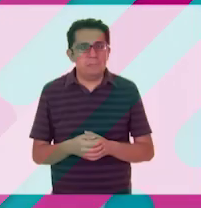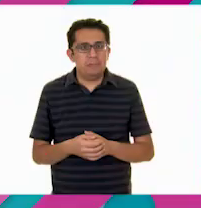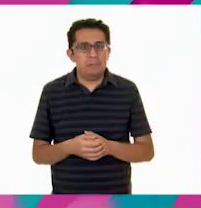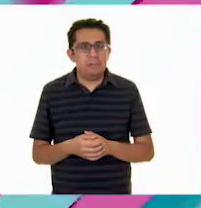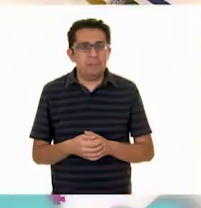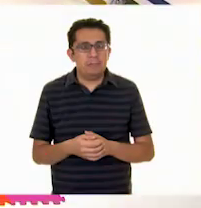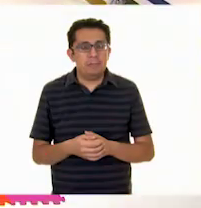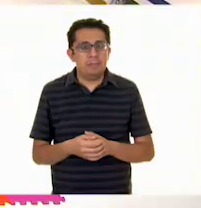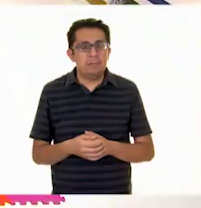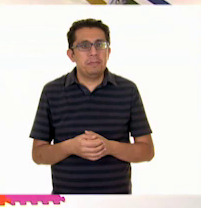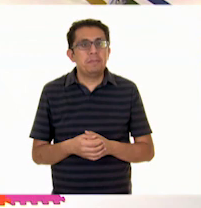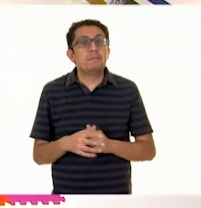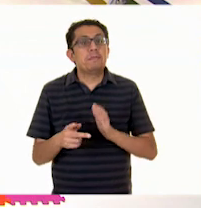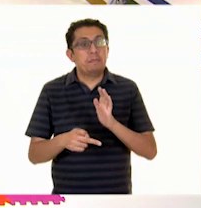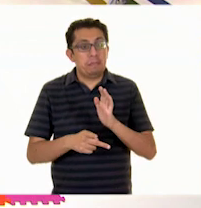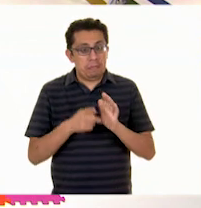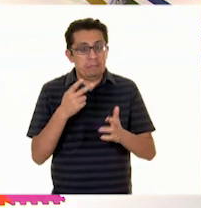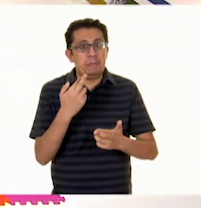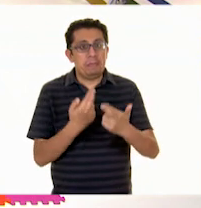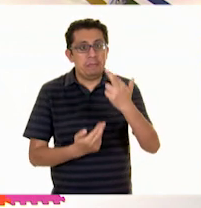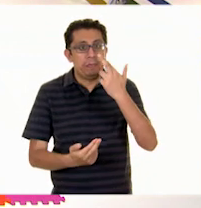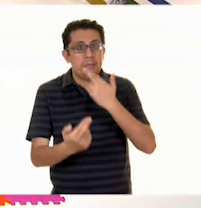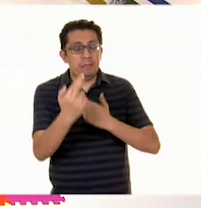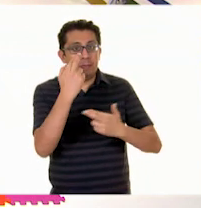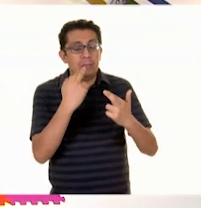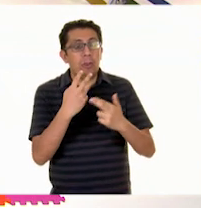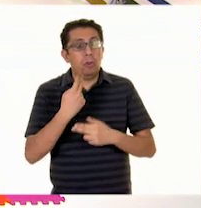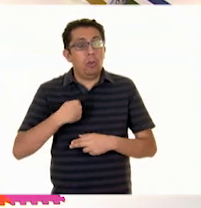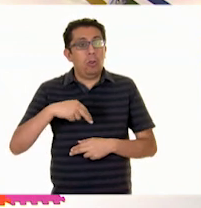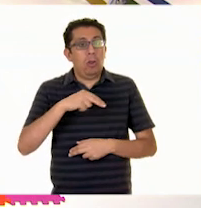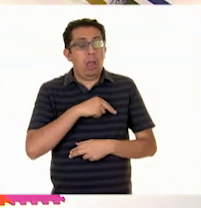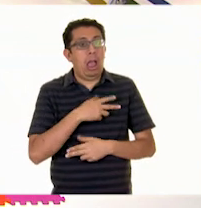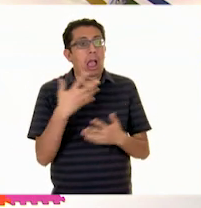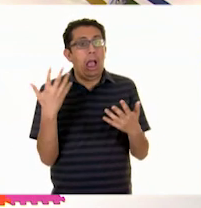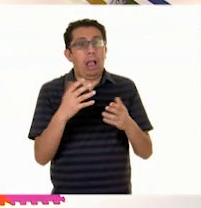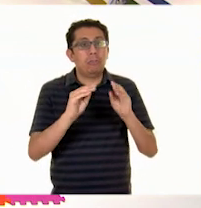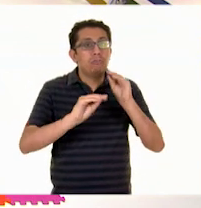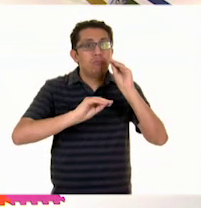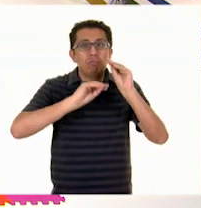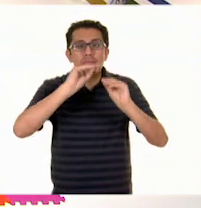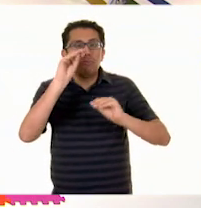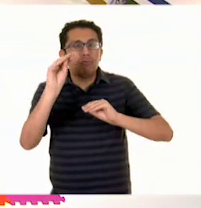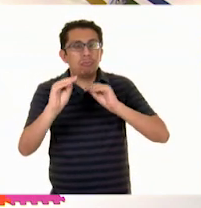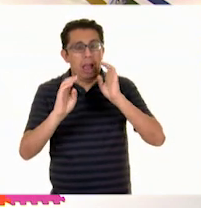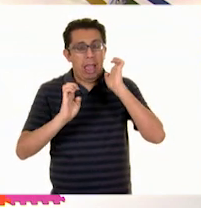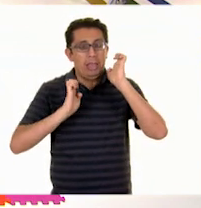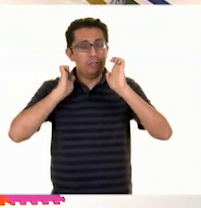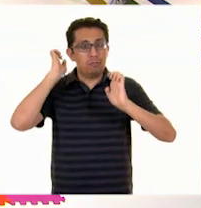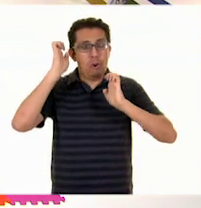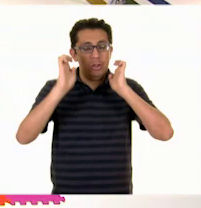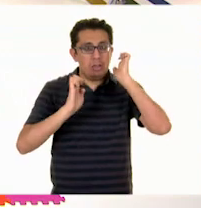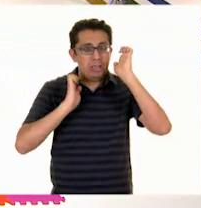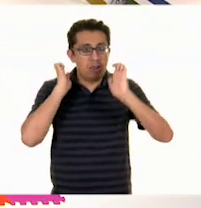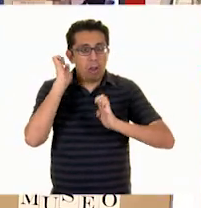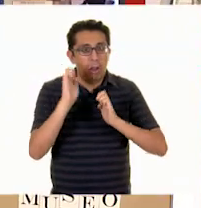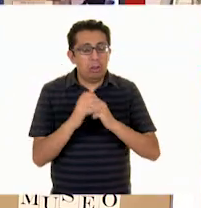Ya estamos de regreso, niñas y niños, aquí poniendo los últimos detalles de esta exposición.